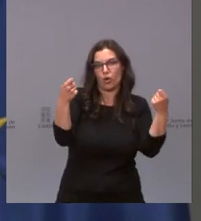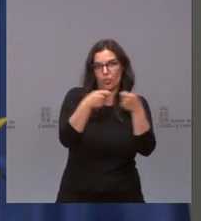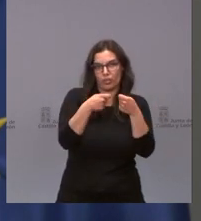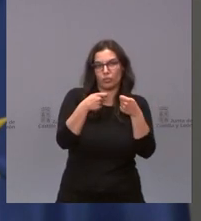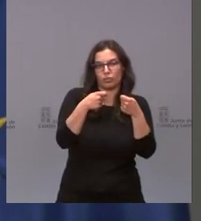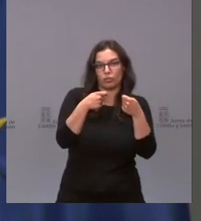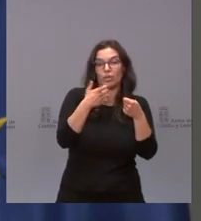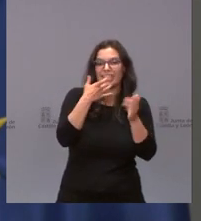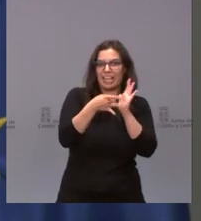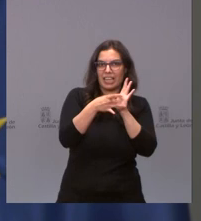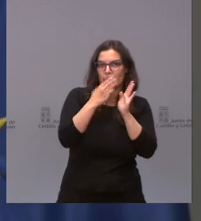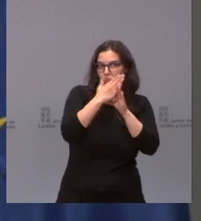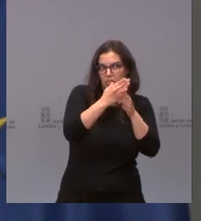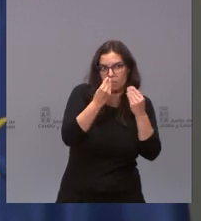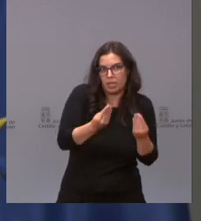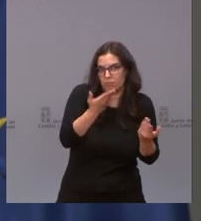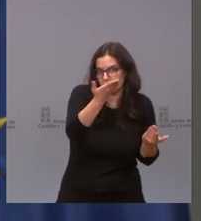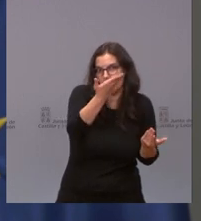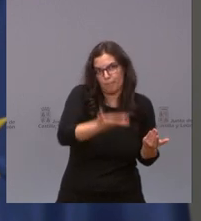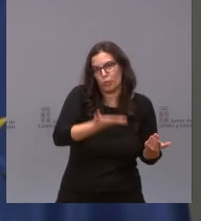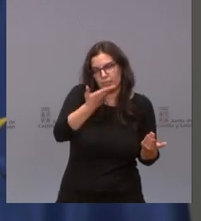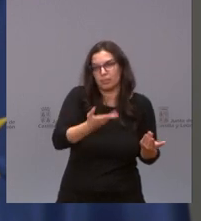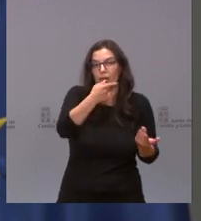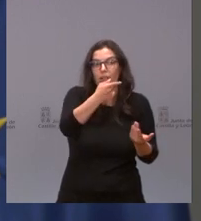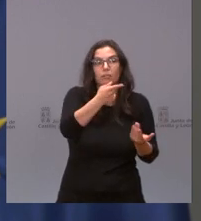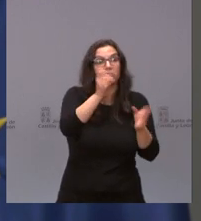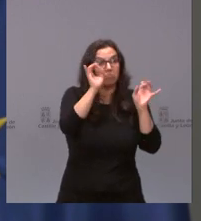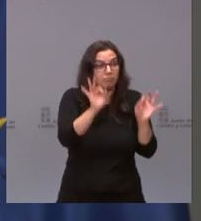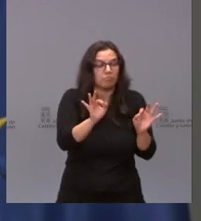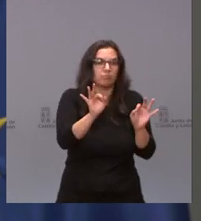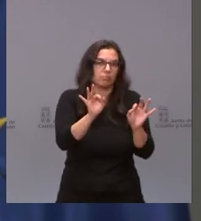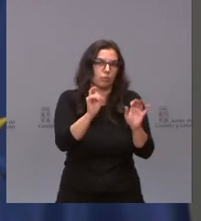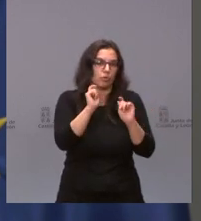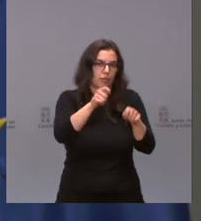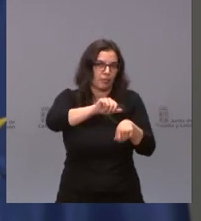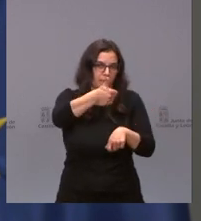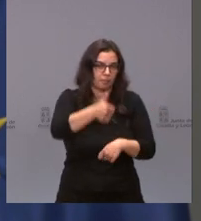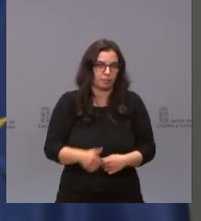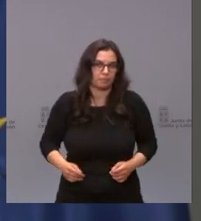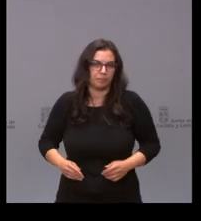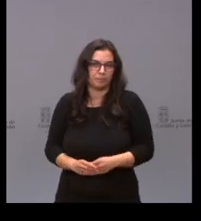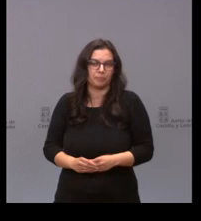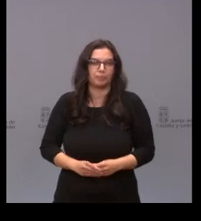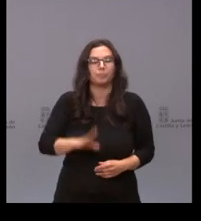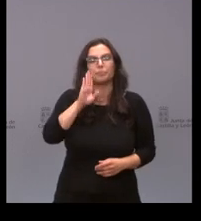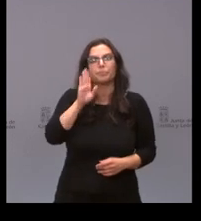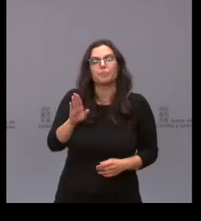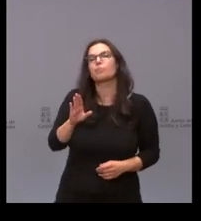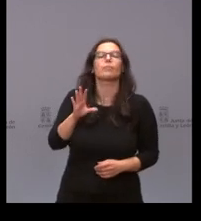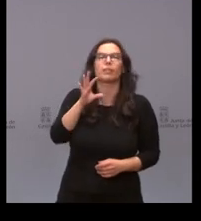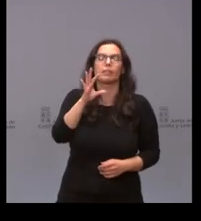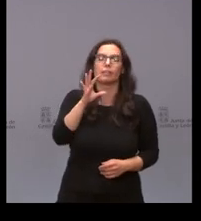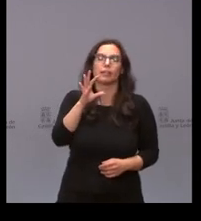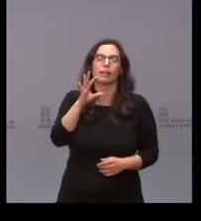nivel de calidad suficiente y eso es lo más importante pues naturalmente así será saludamos ya Sergio